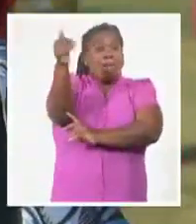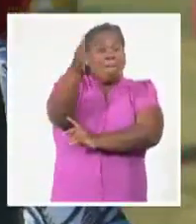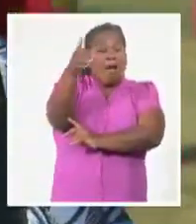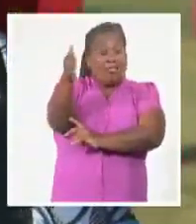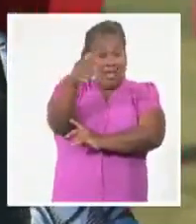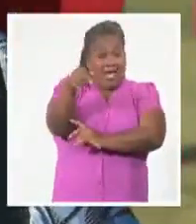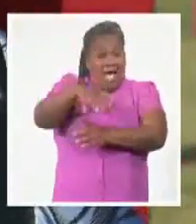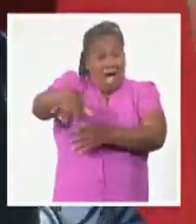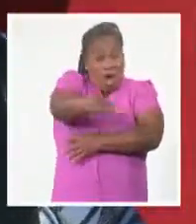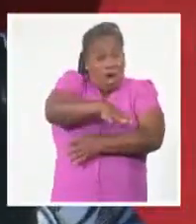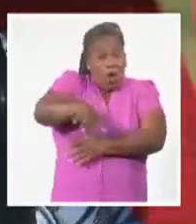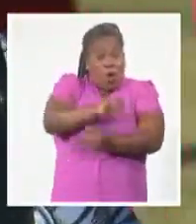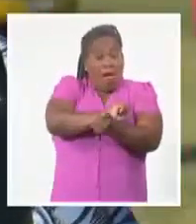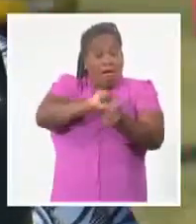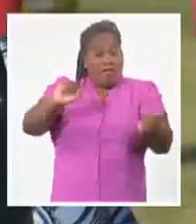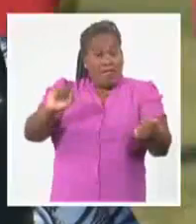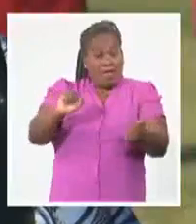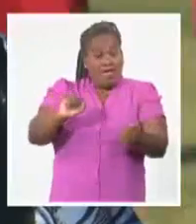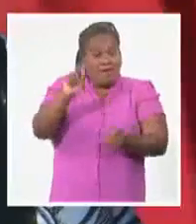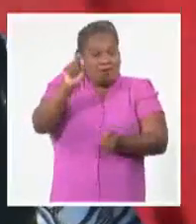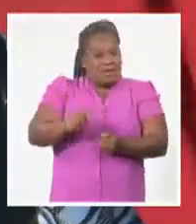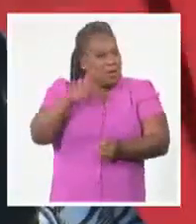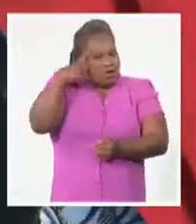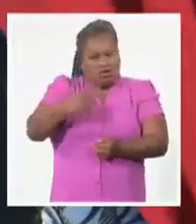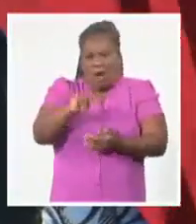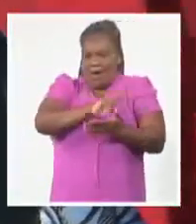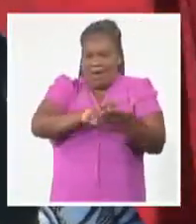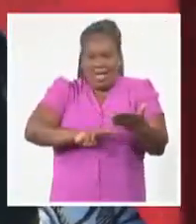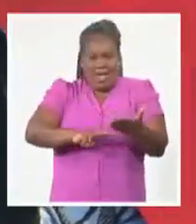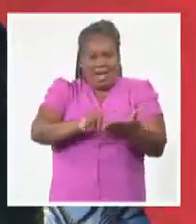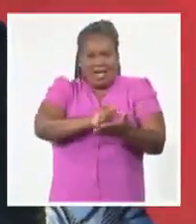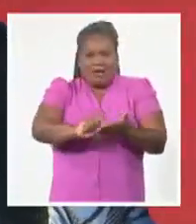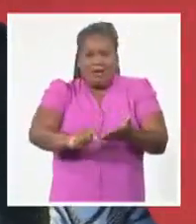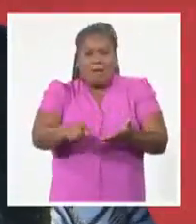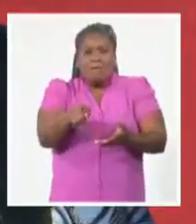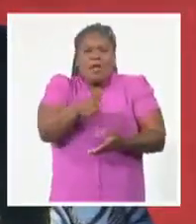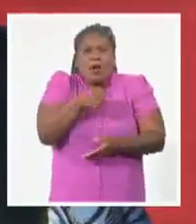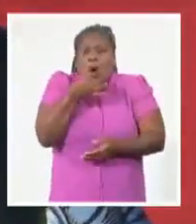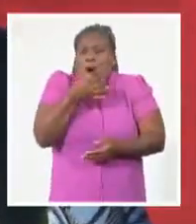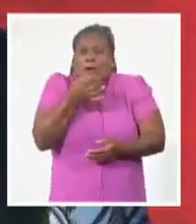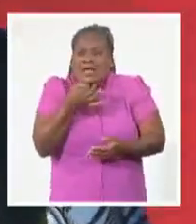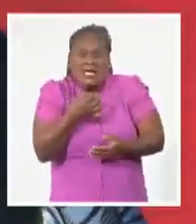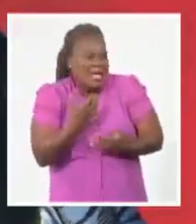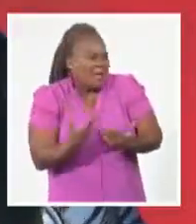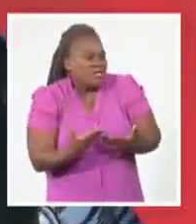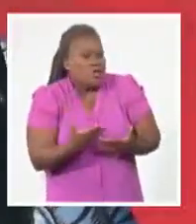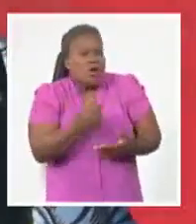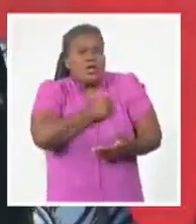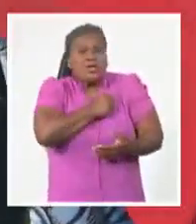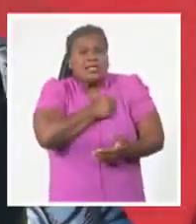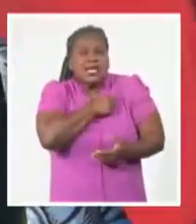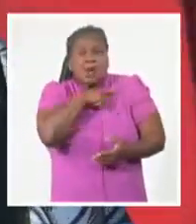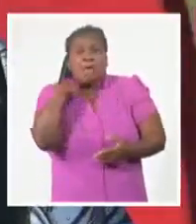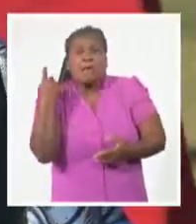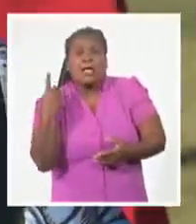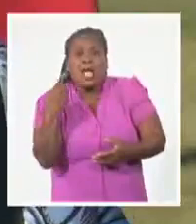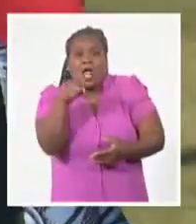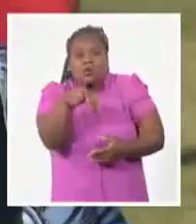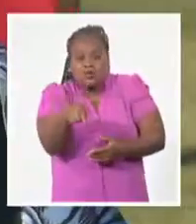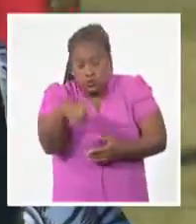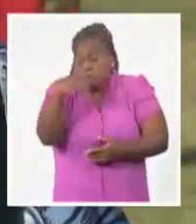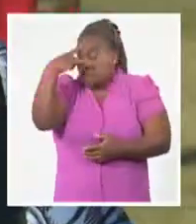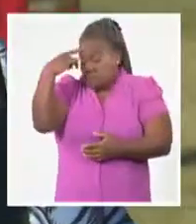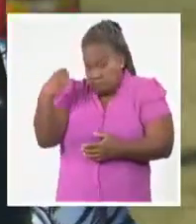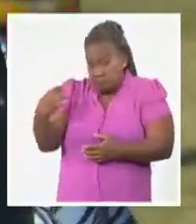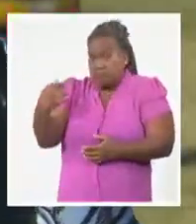analfabetismo en la escuelita donde dábamos clases. ¿Pero qué pasó? ¿Intentaron asesinarlas? Hubiera sido otra